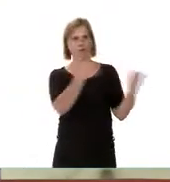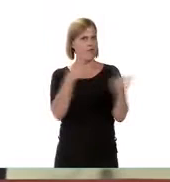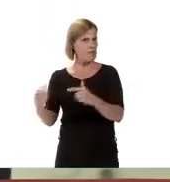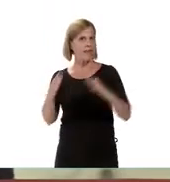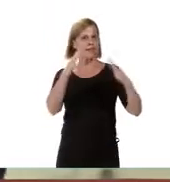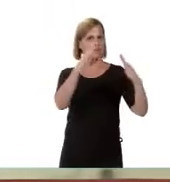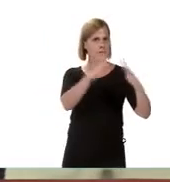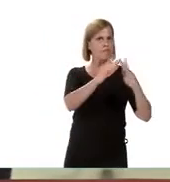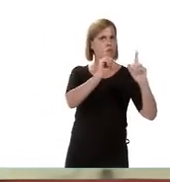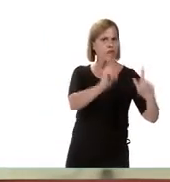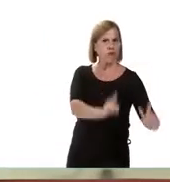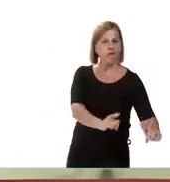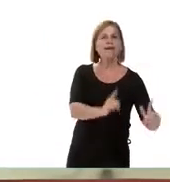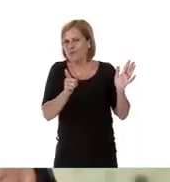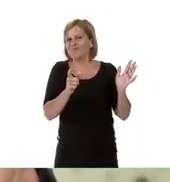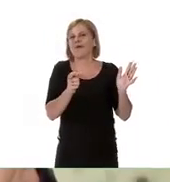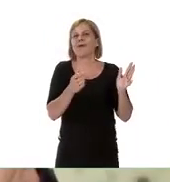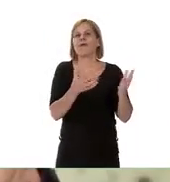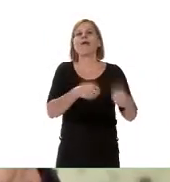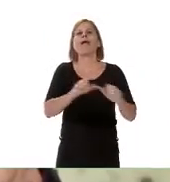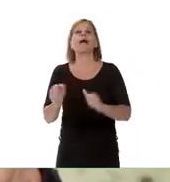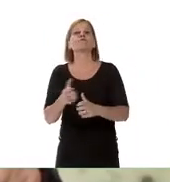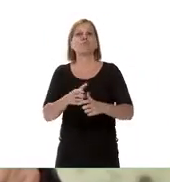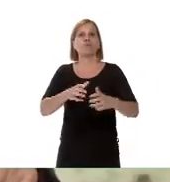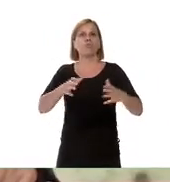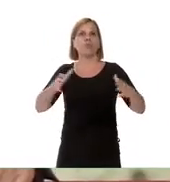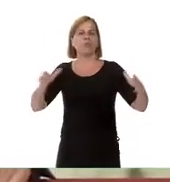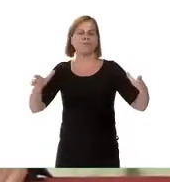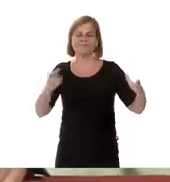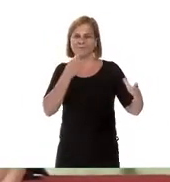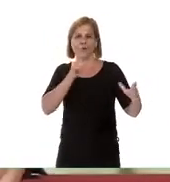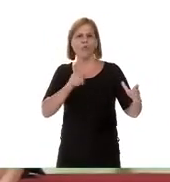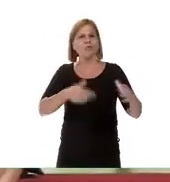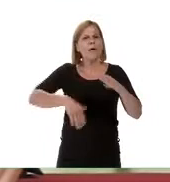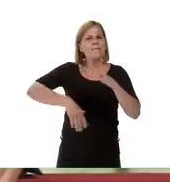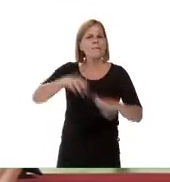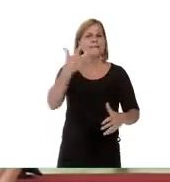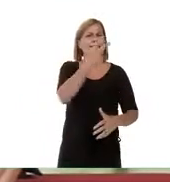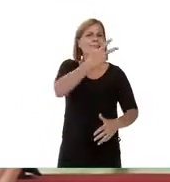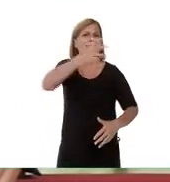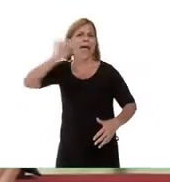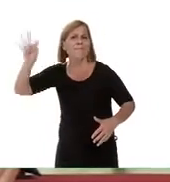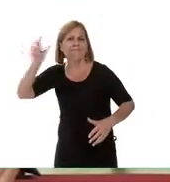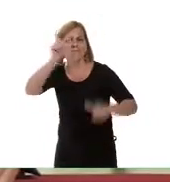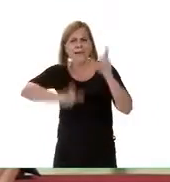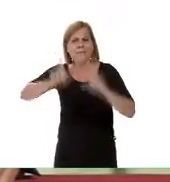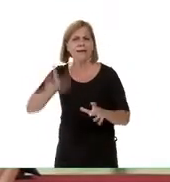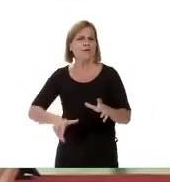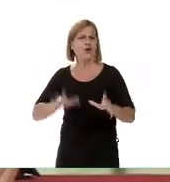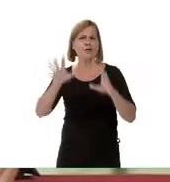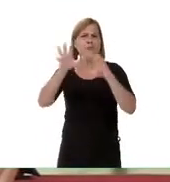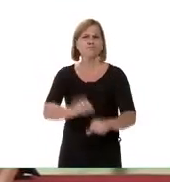que está en cuarentena no sale. Se han pasado más de 3.000 aprehensiones a quienes no están